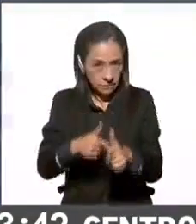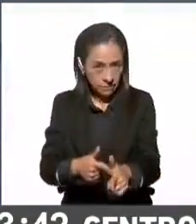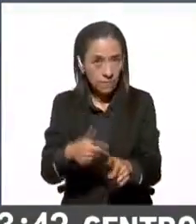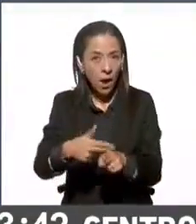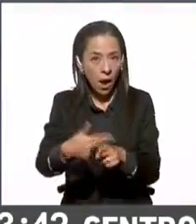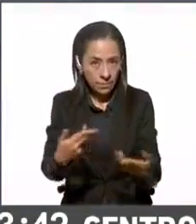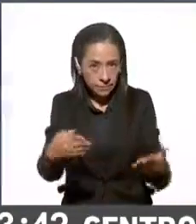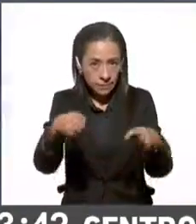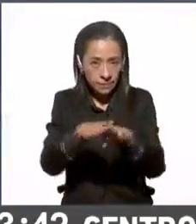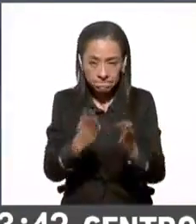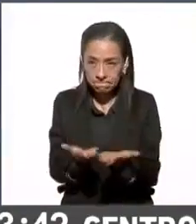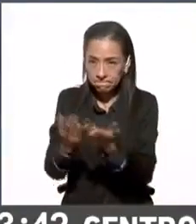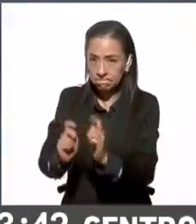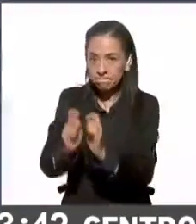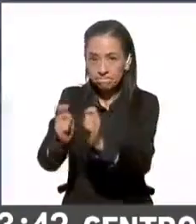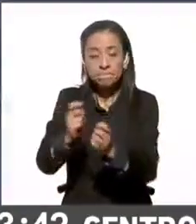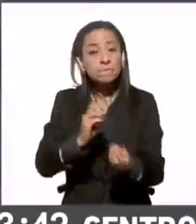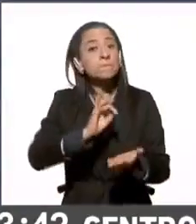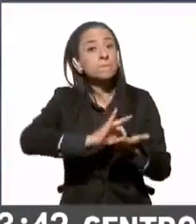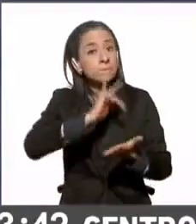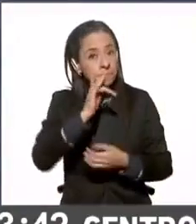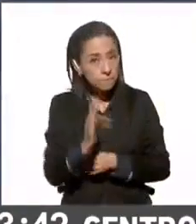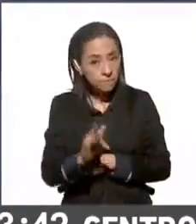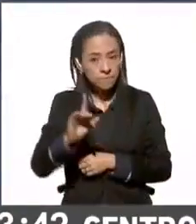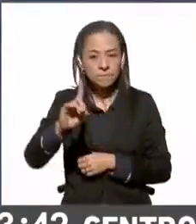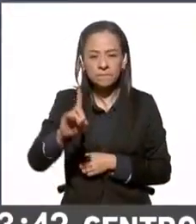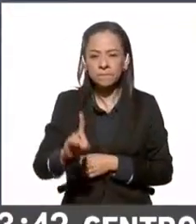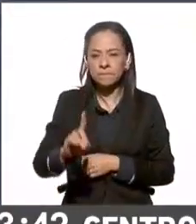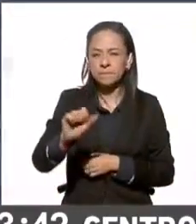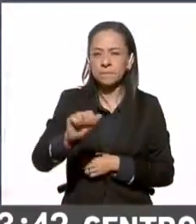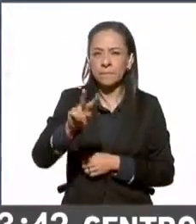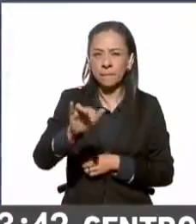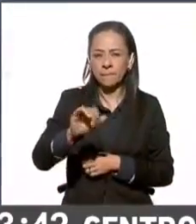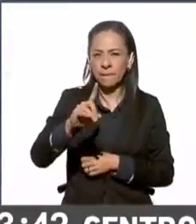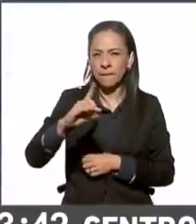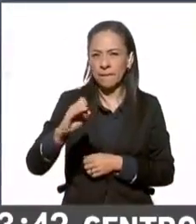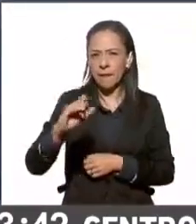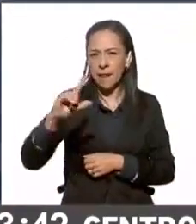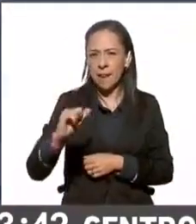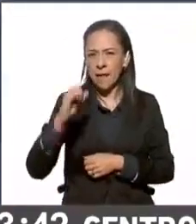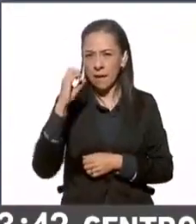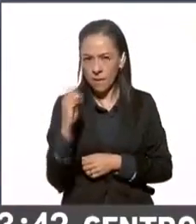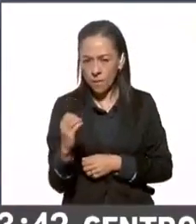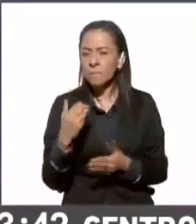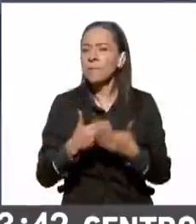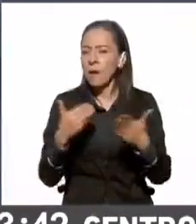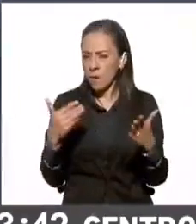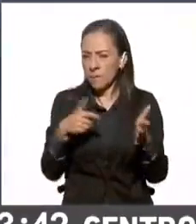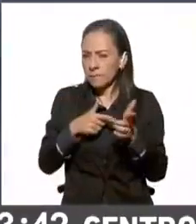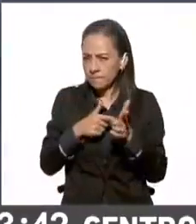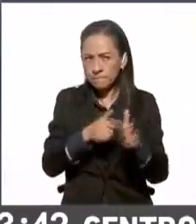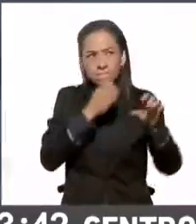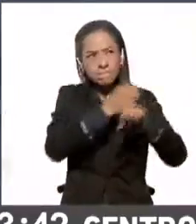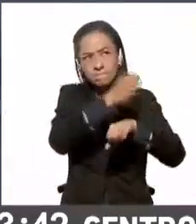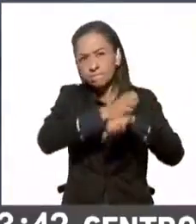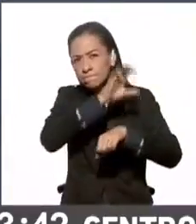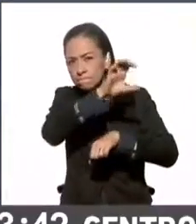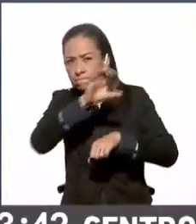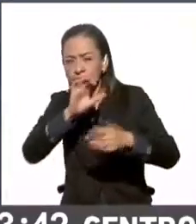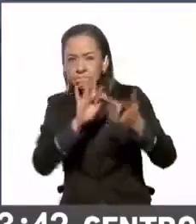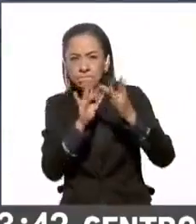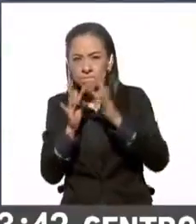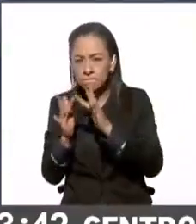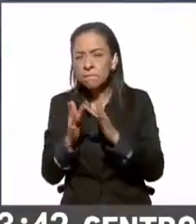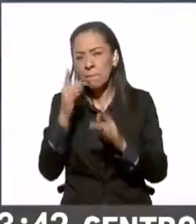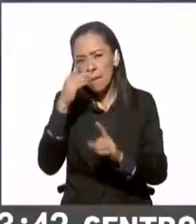Nelao por tu reporte tan completo y nosotros por lo pronto seguimos, seguimos enlazándonos con otros estados en este momento ya del